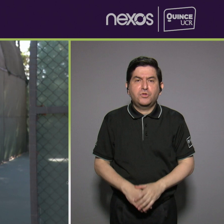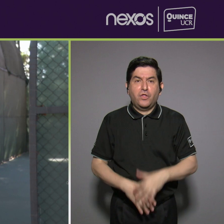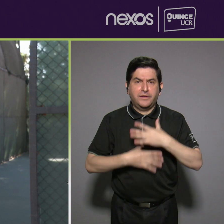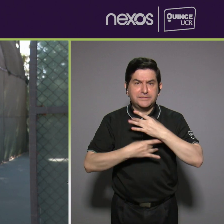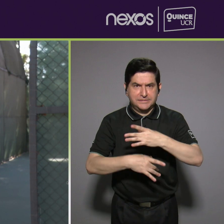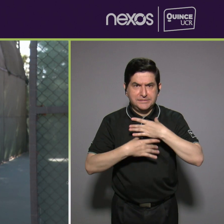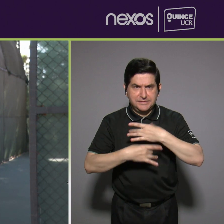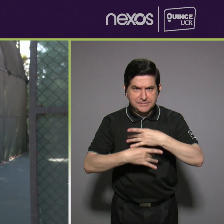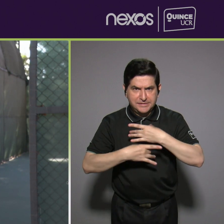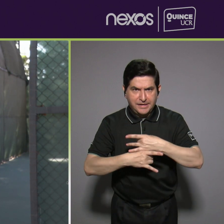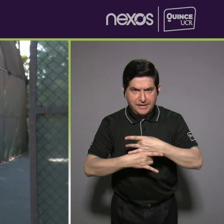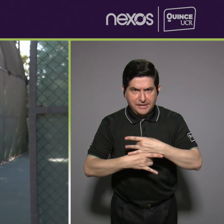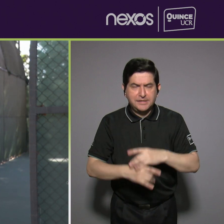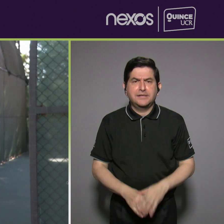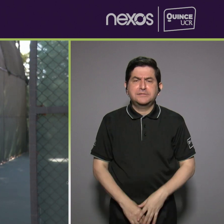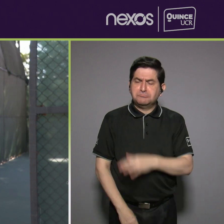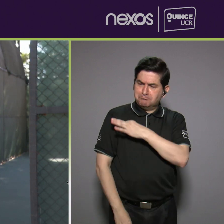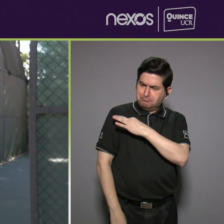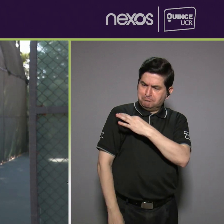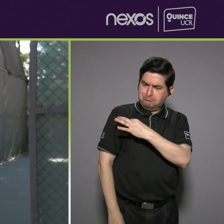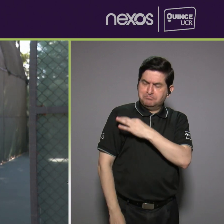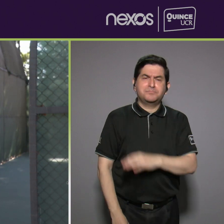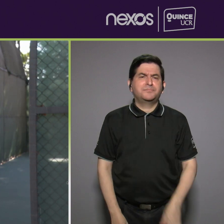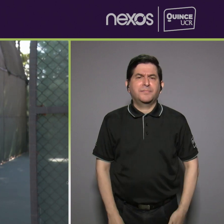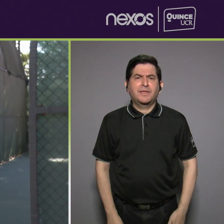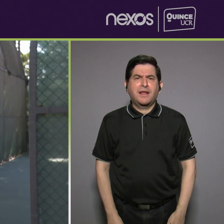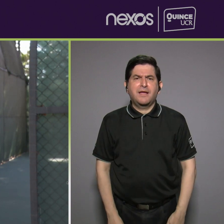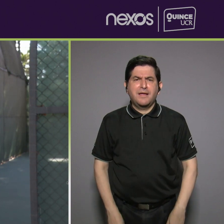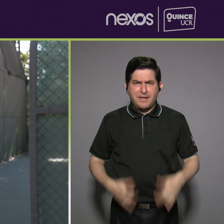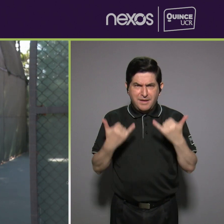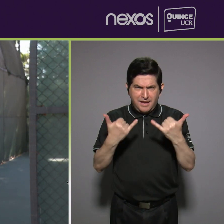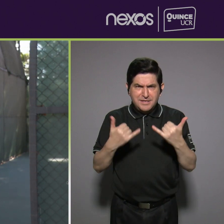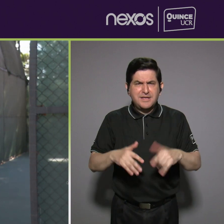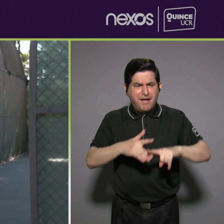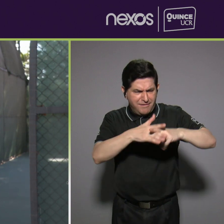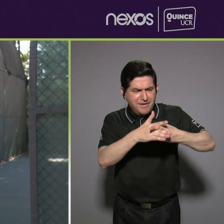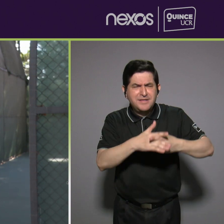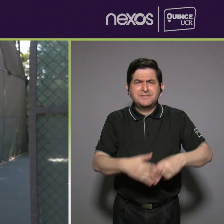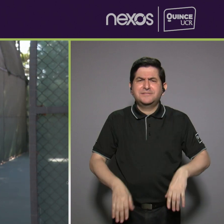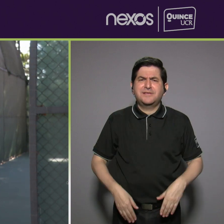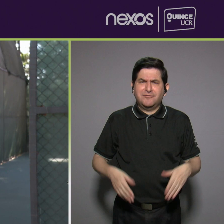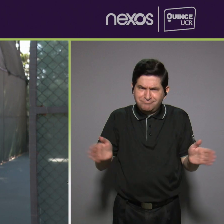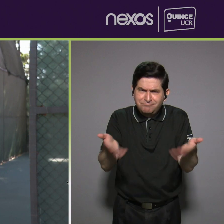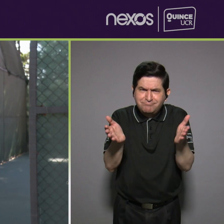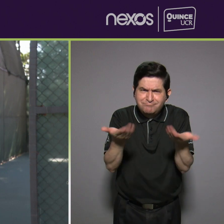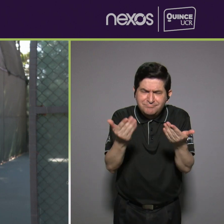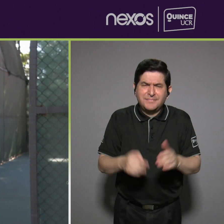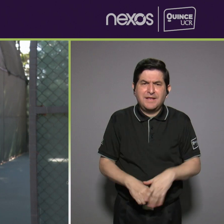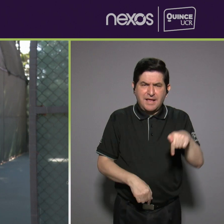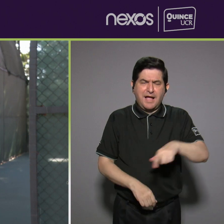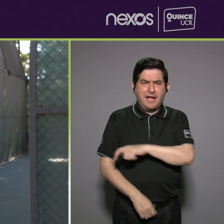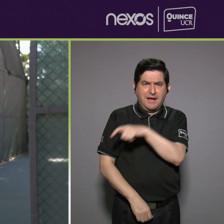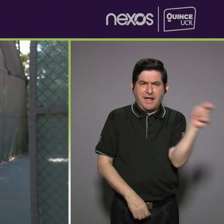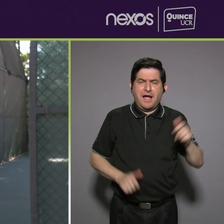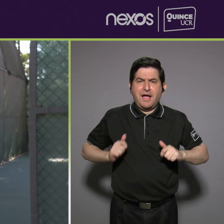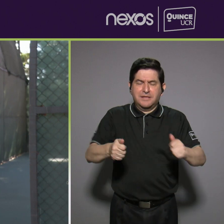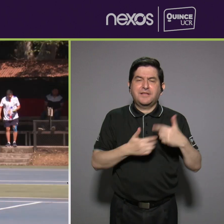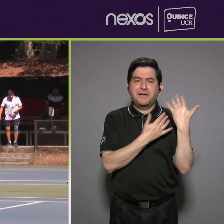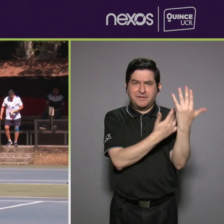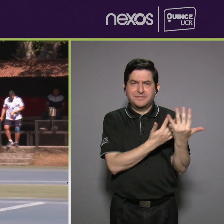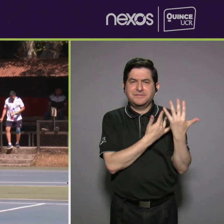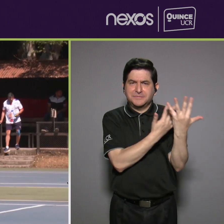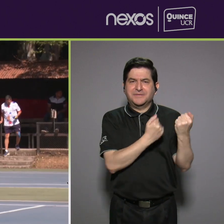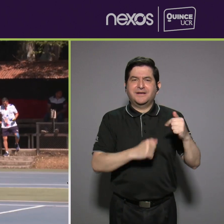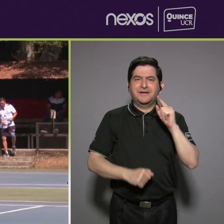interesadas, de verdad que los invito, que tomen la iniciativa, que se animen y aquí en Tenis en Silla de Ruedas los vamos a estar esperando.